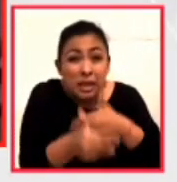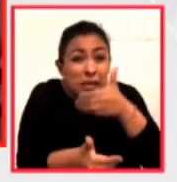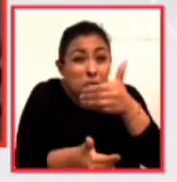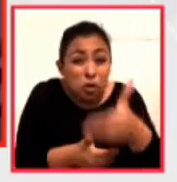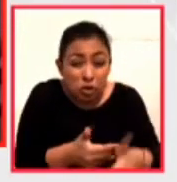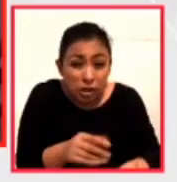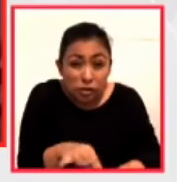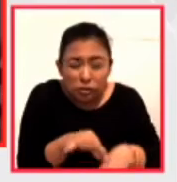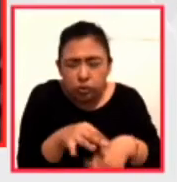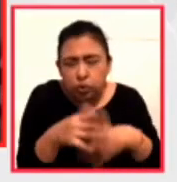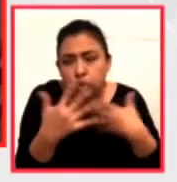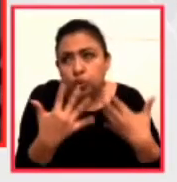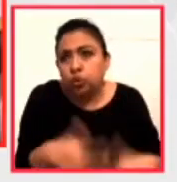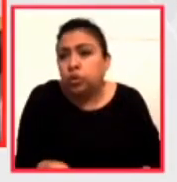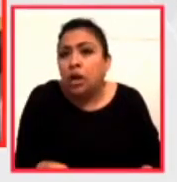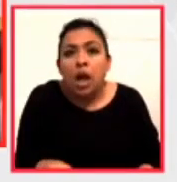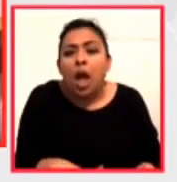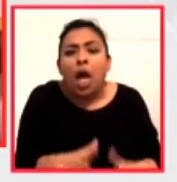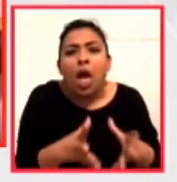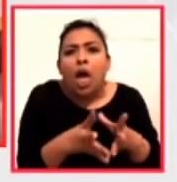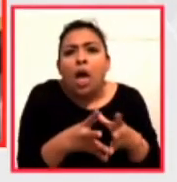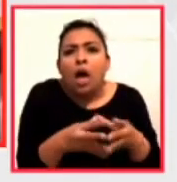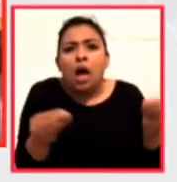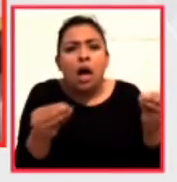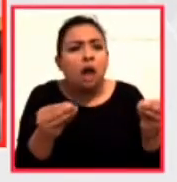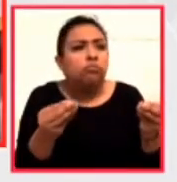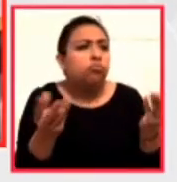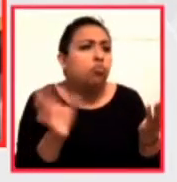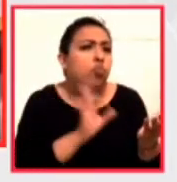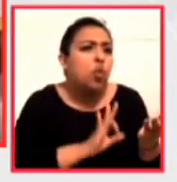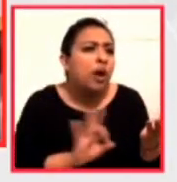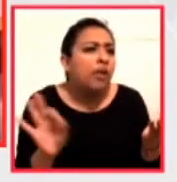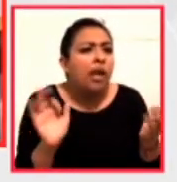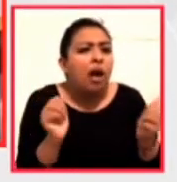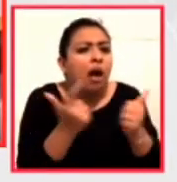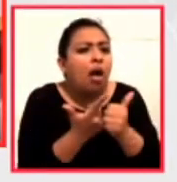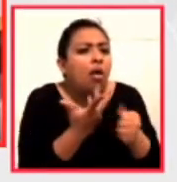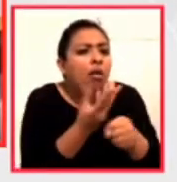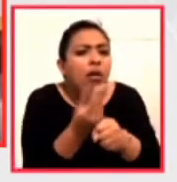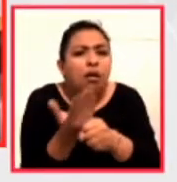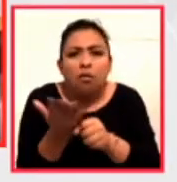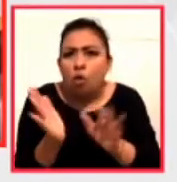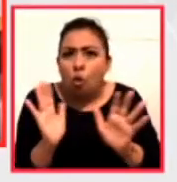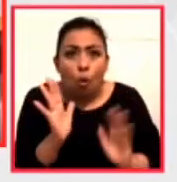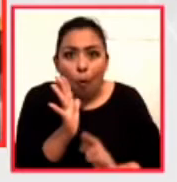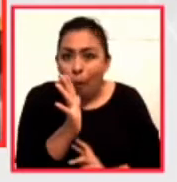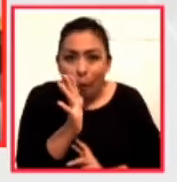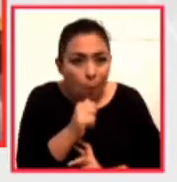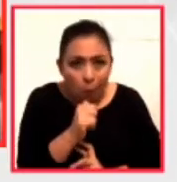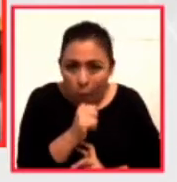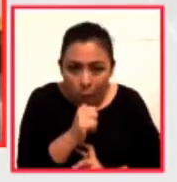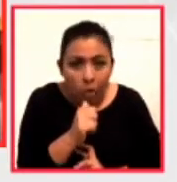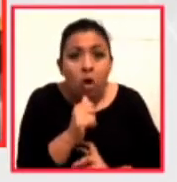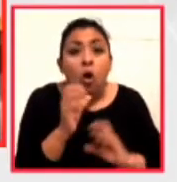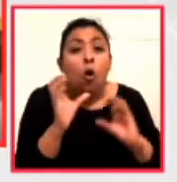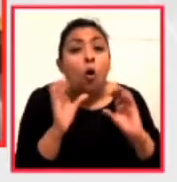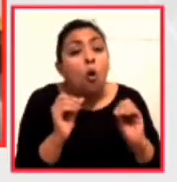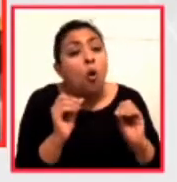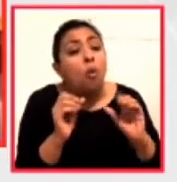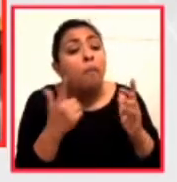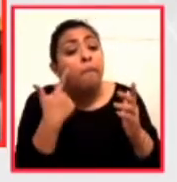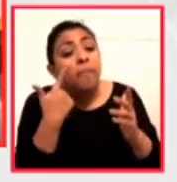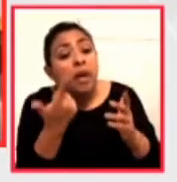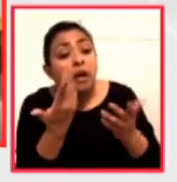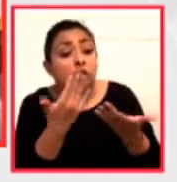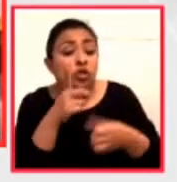viviendo no se pueden solucionar con una serie de medidas autocráticas no pueden abordarse con una sociedad